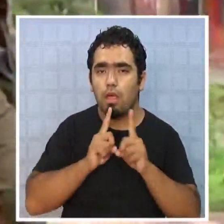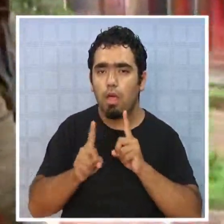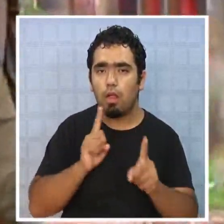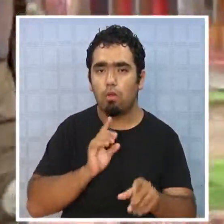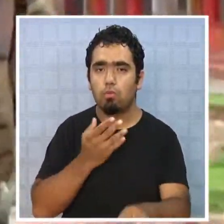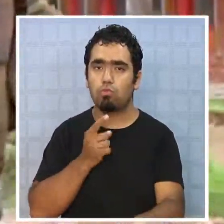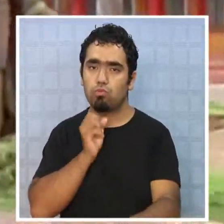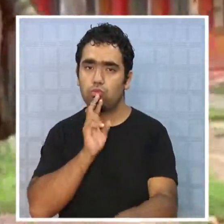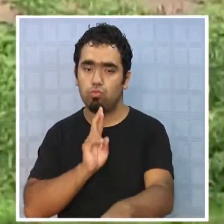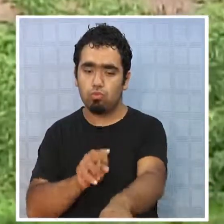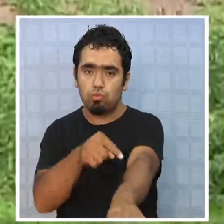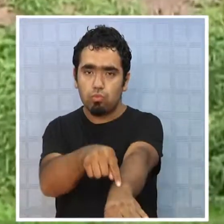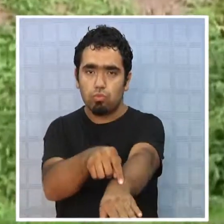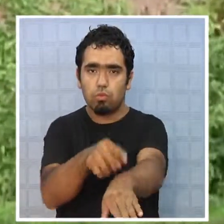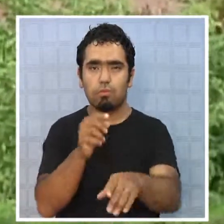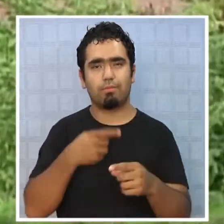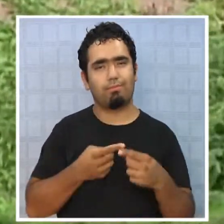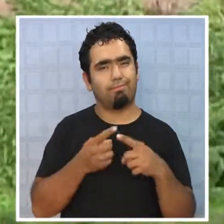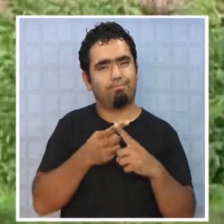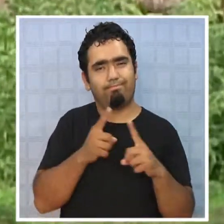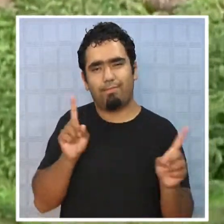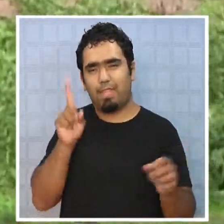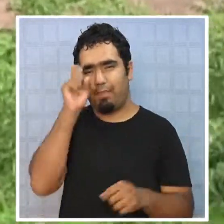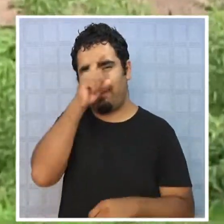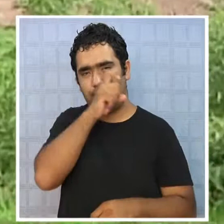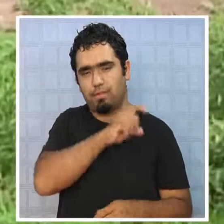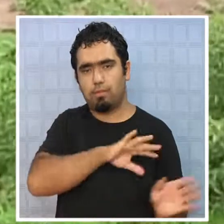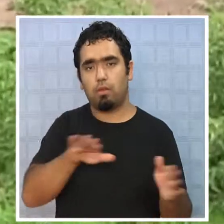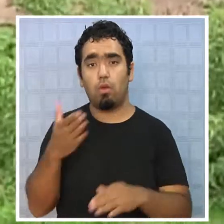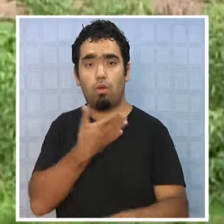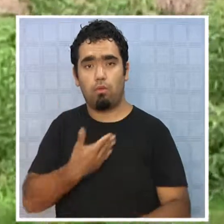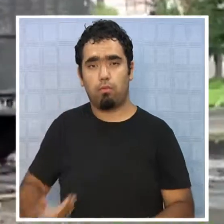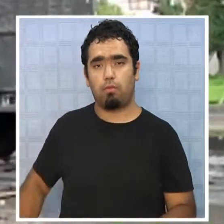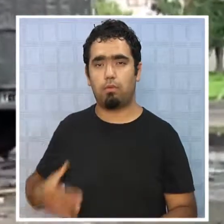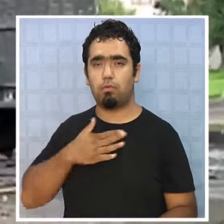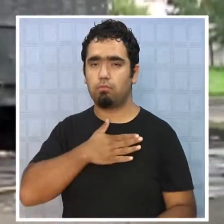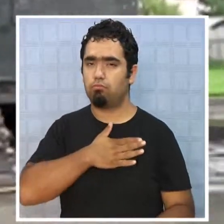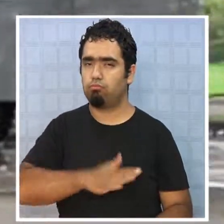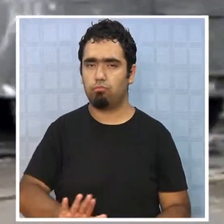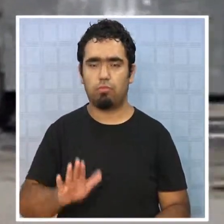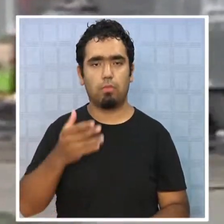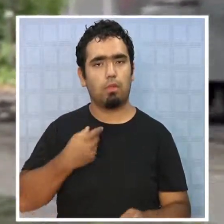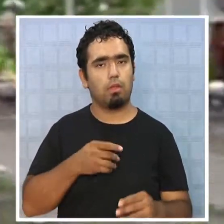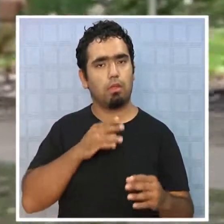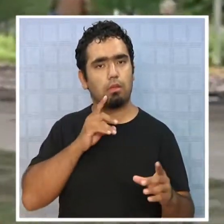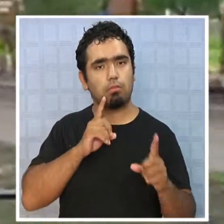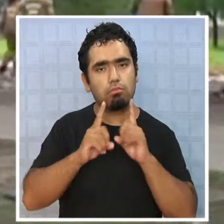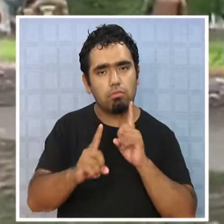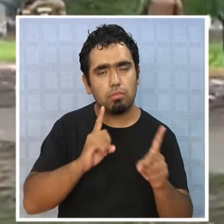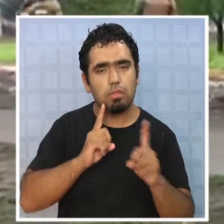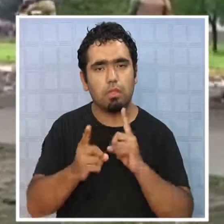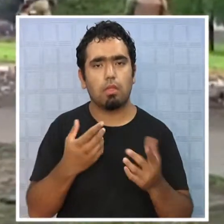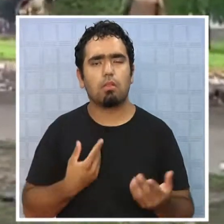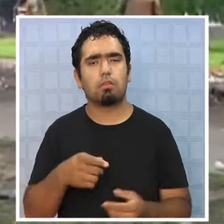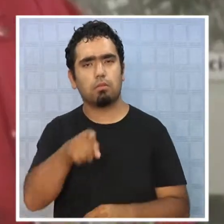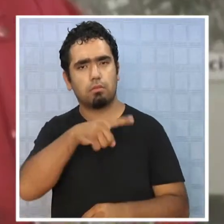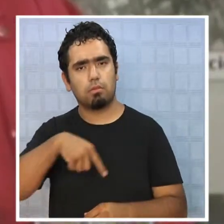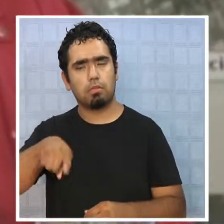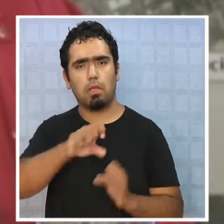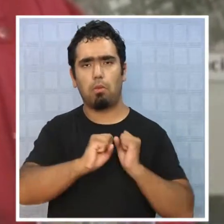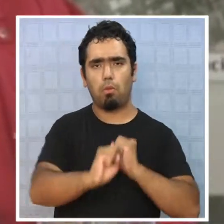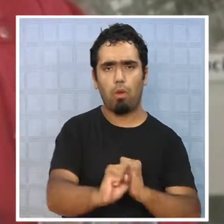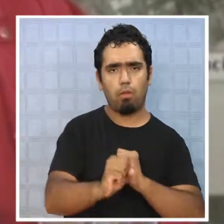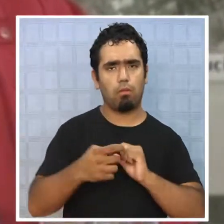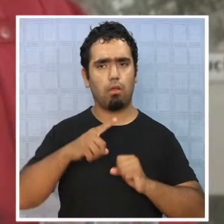Lo que tú ves acá con eso es que el gobierno no está dispuesto a dialogar, sino a sus propias condiciones. Entonces, si ellos se mueren transigentes y la otra parte